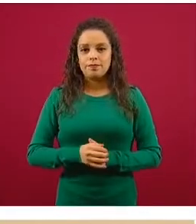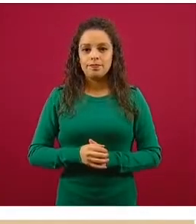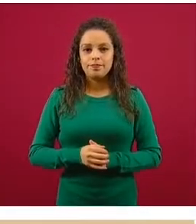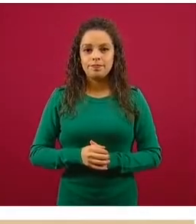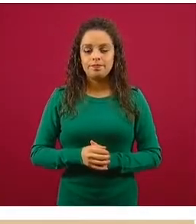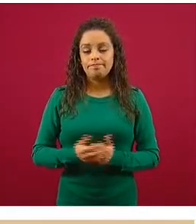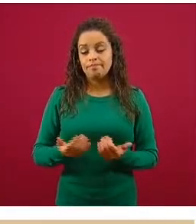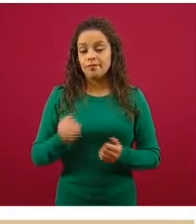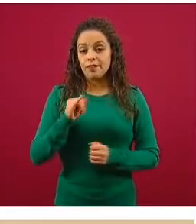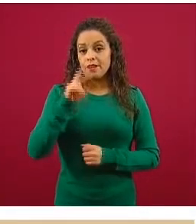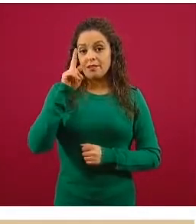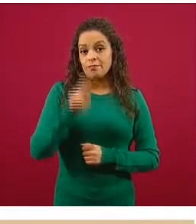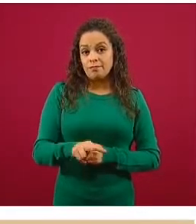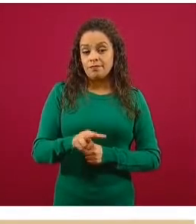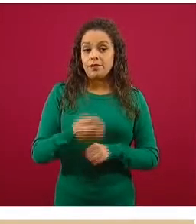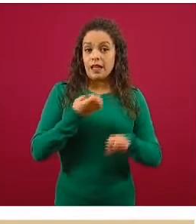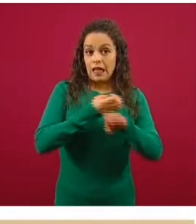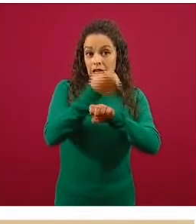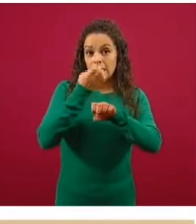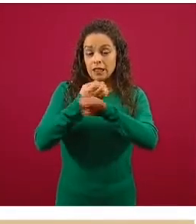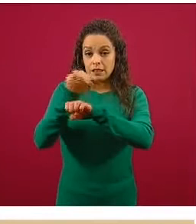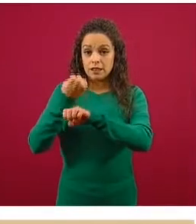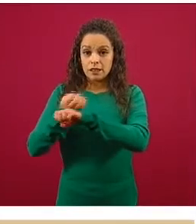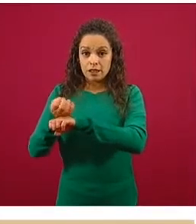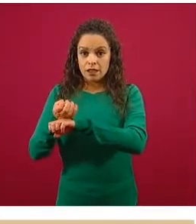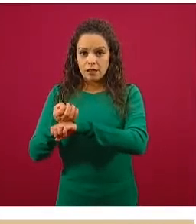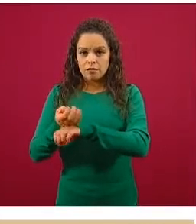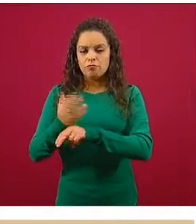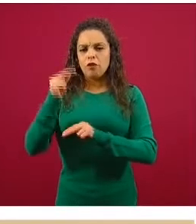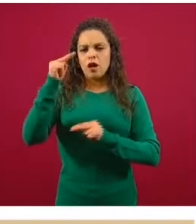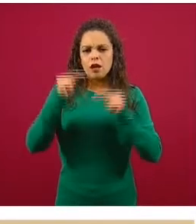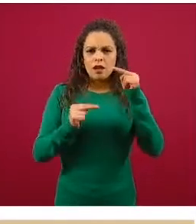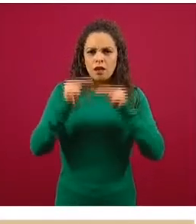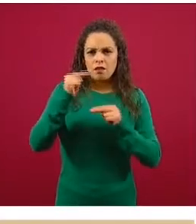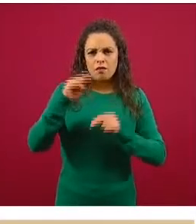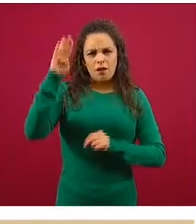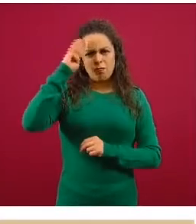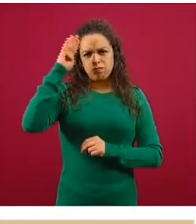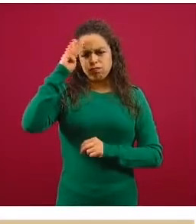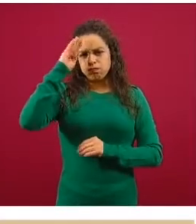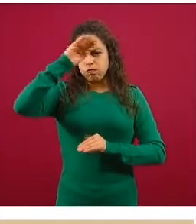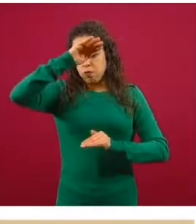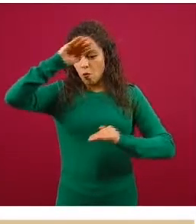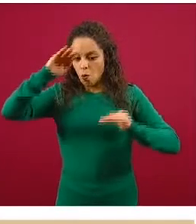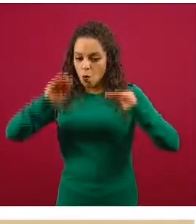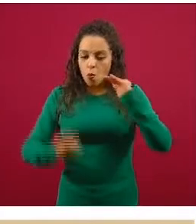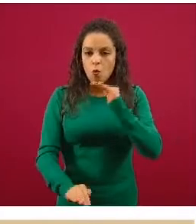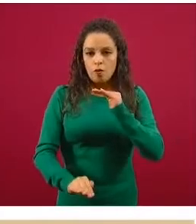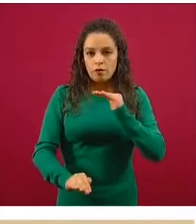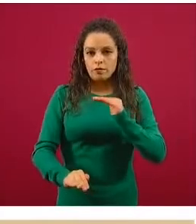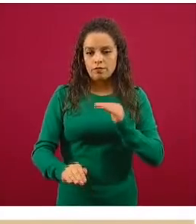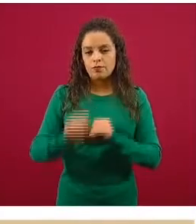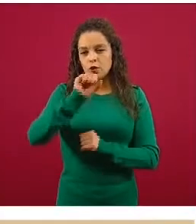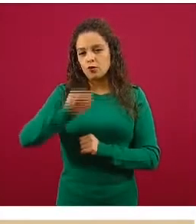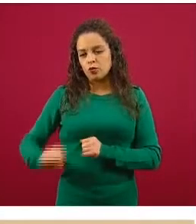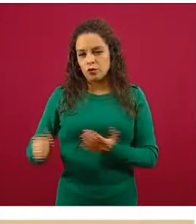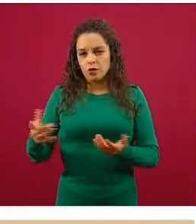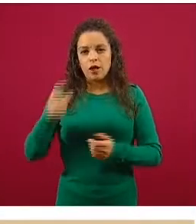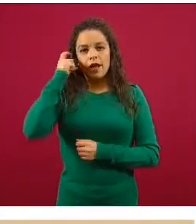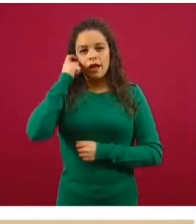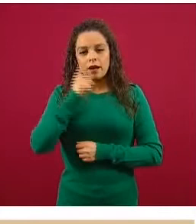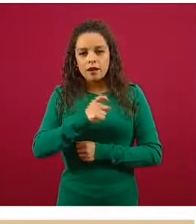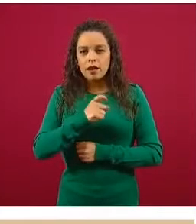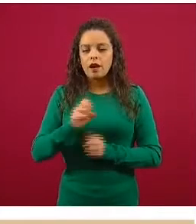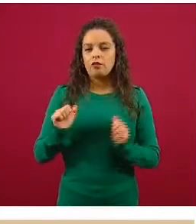realidades y hay estados con grandes niveles de desigualdad, particularmente los del sur, Guerrero, Chiapas, Oaxaca